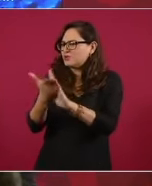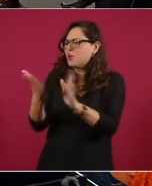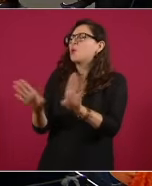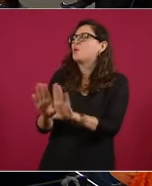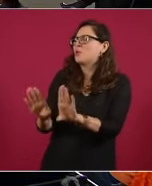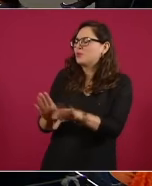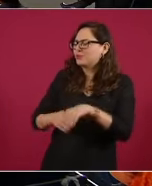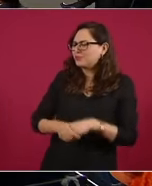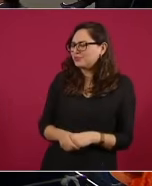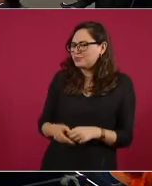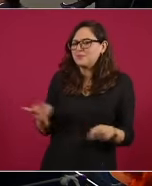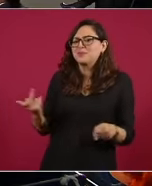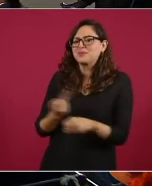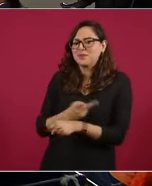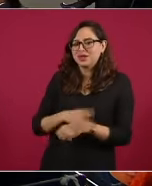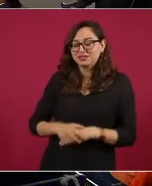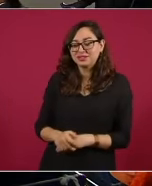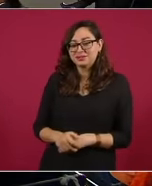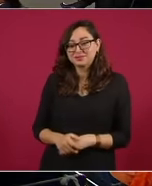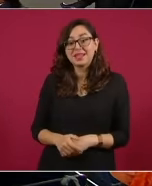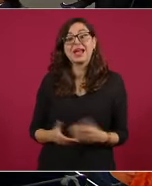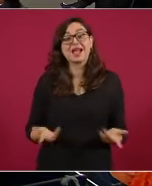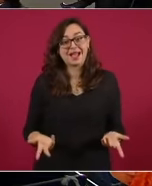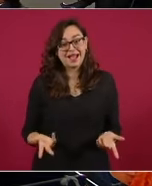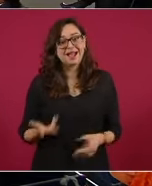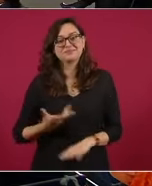Cuando gana el presidente Fox,